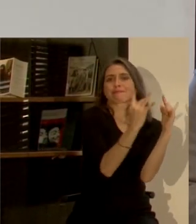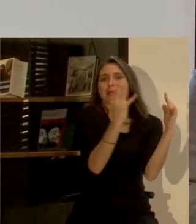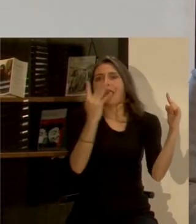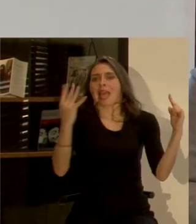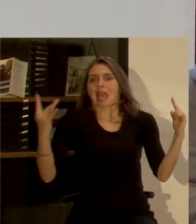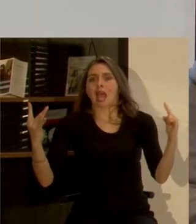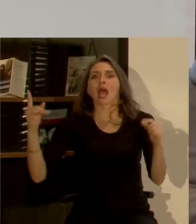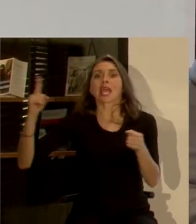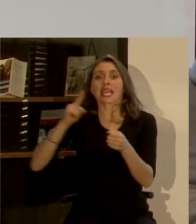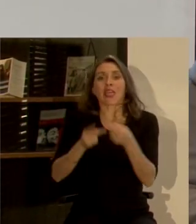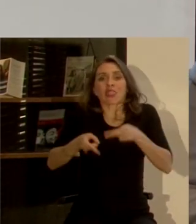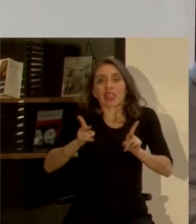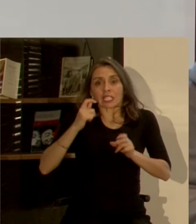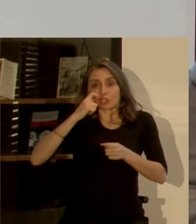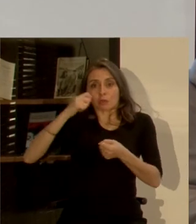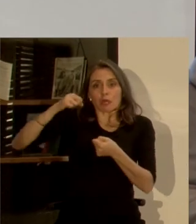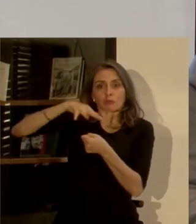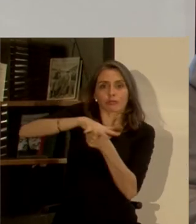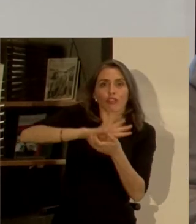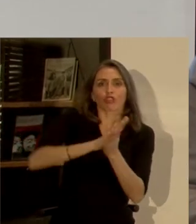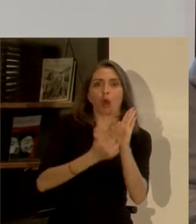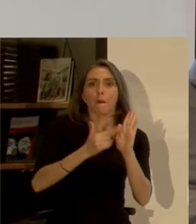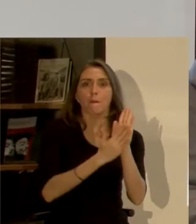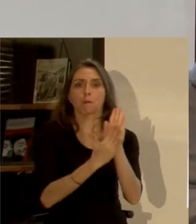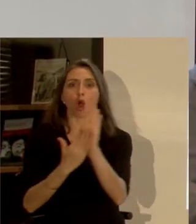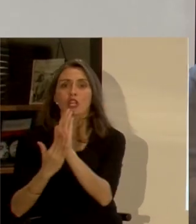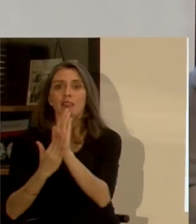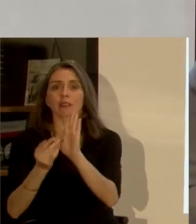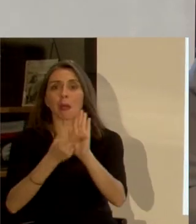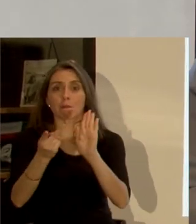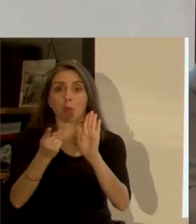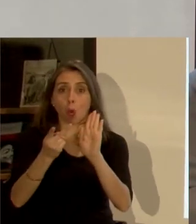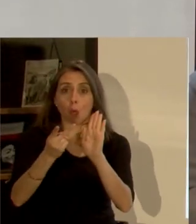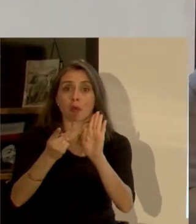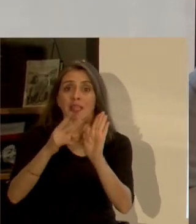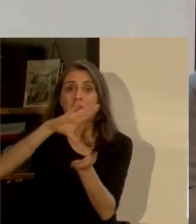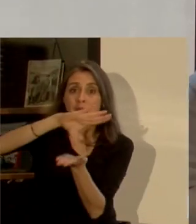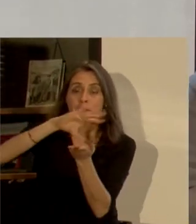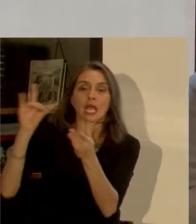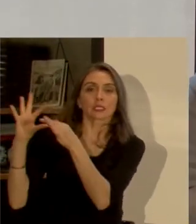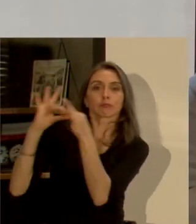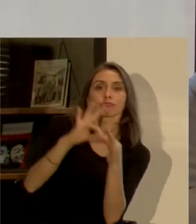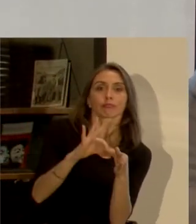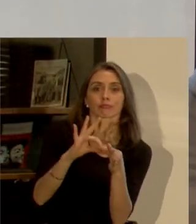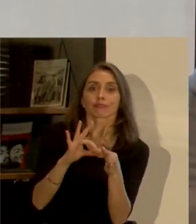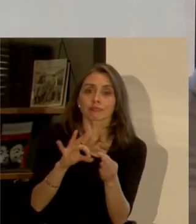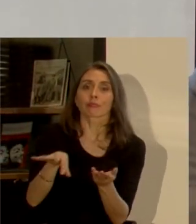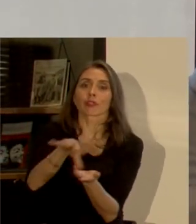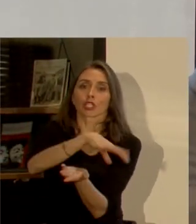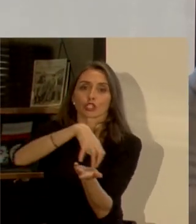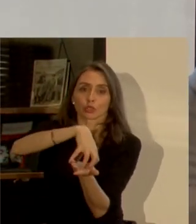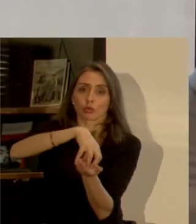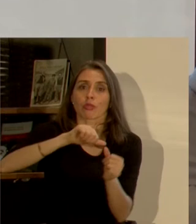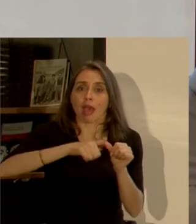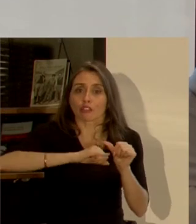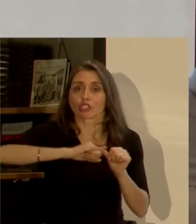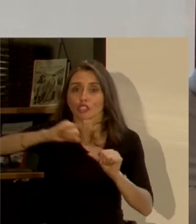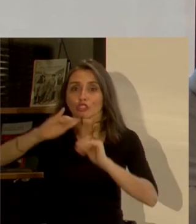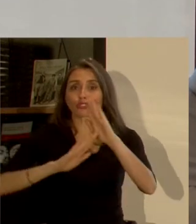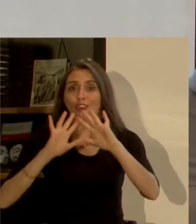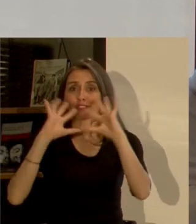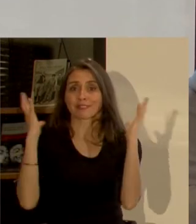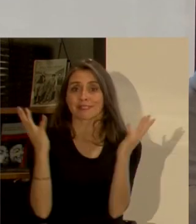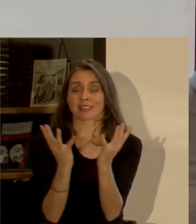públicas de de un país y en este punto en ciudad sostenible hay mucho mucho que decir